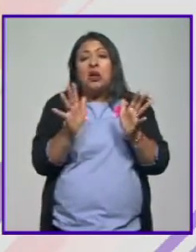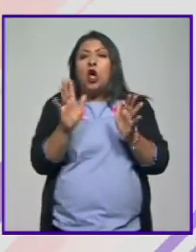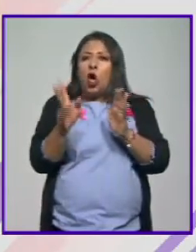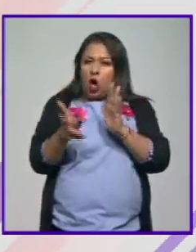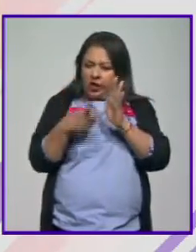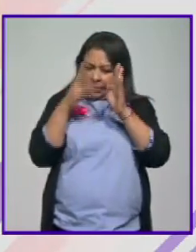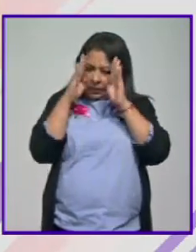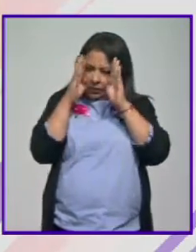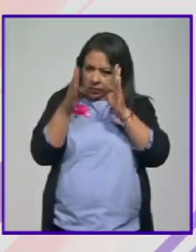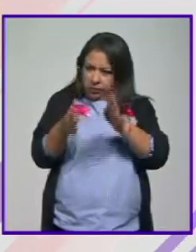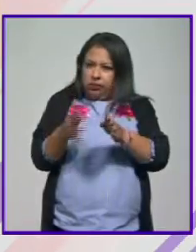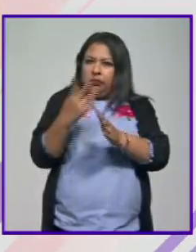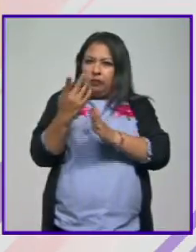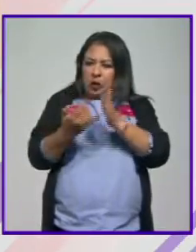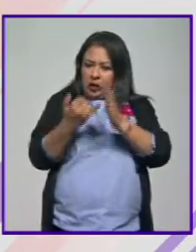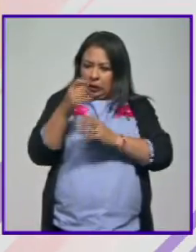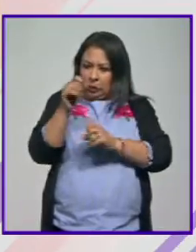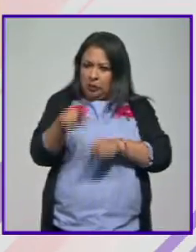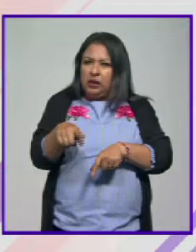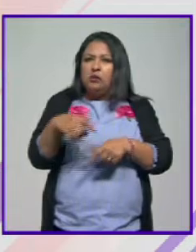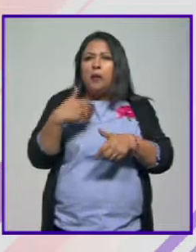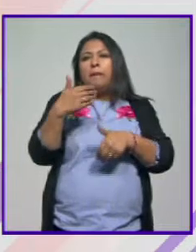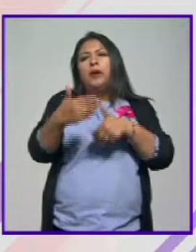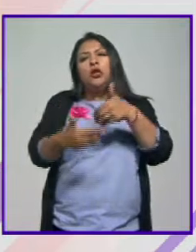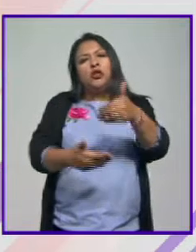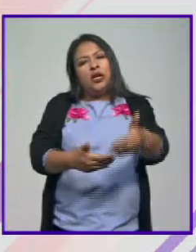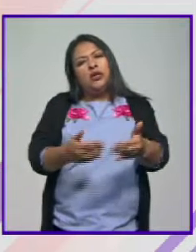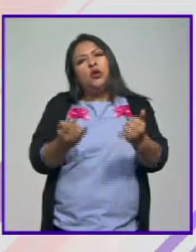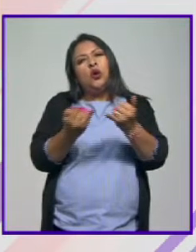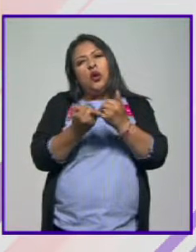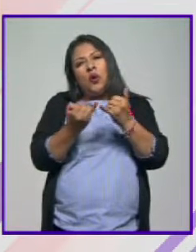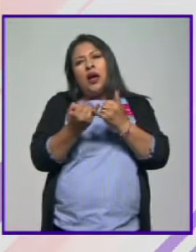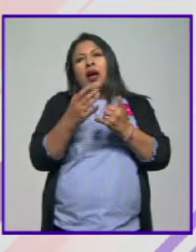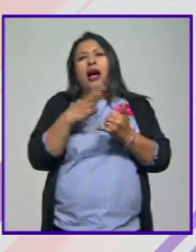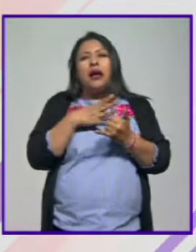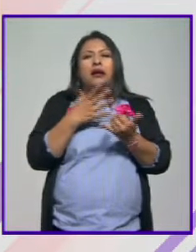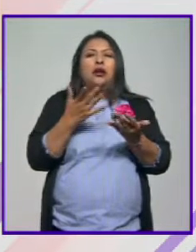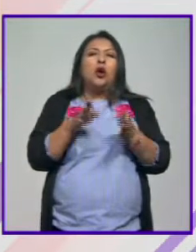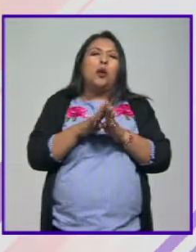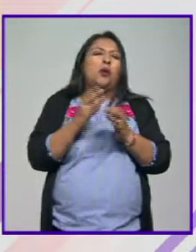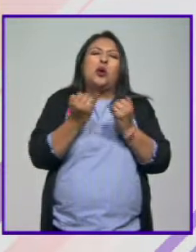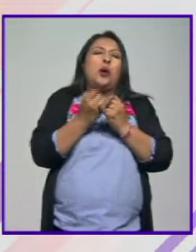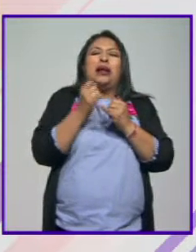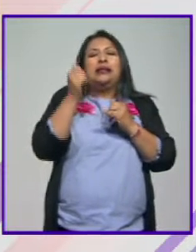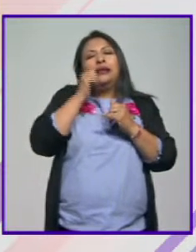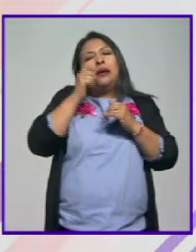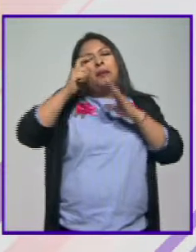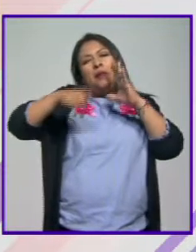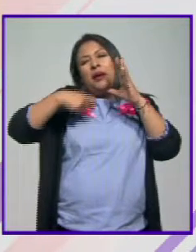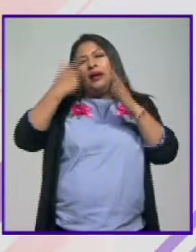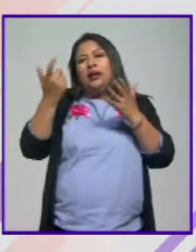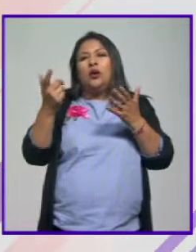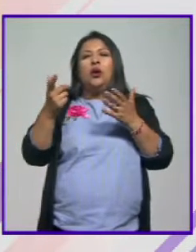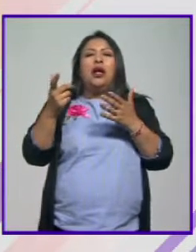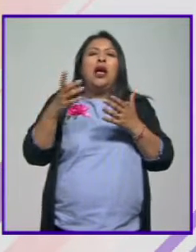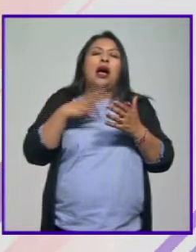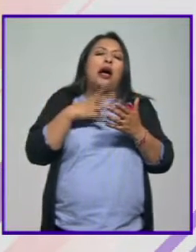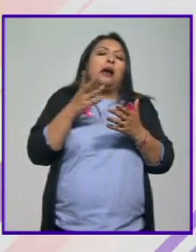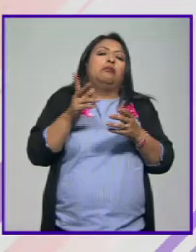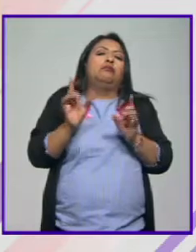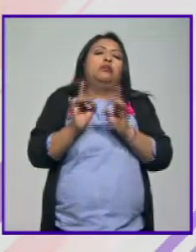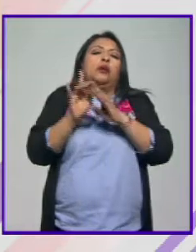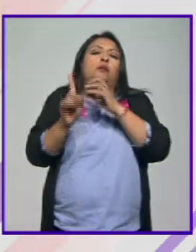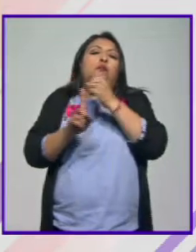retomé también digo todo el proceso pues también tuvo como todas las películas en este país pues toda su tiniebla